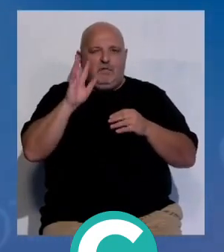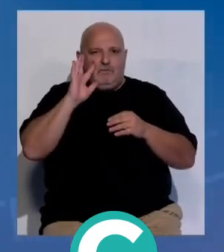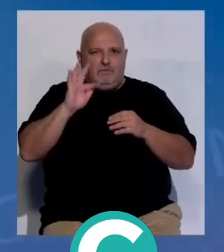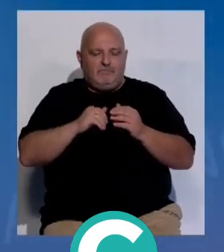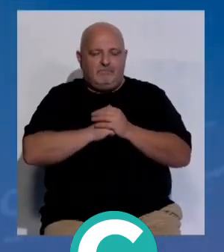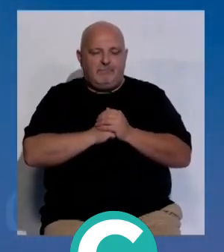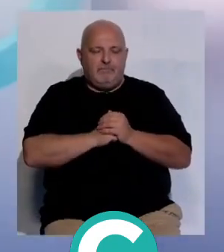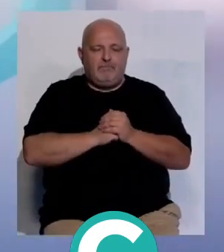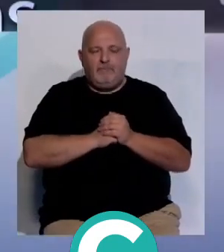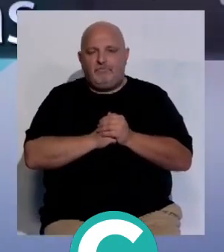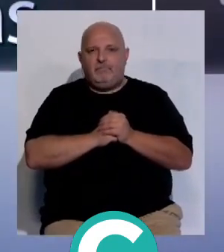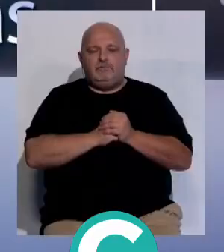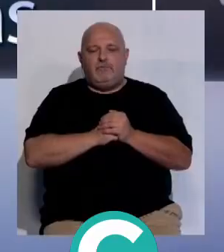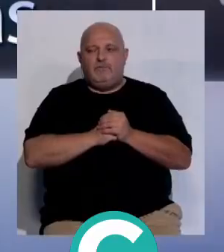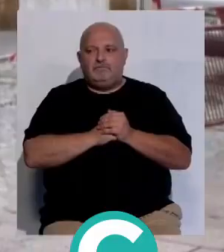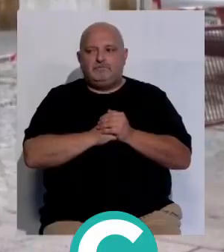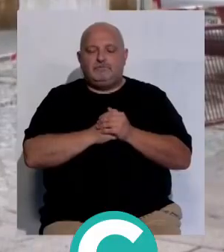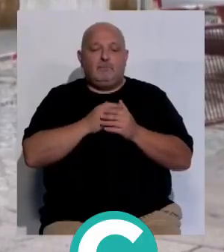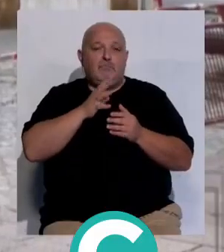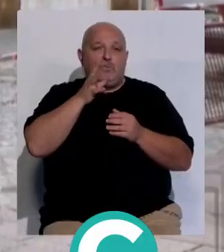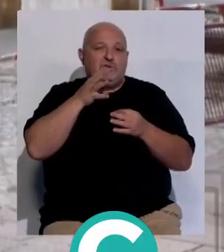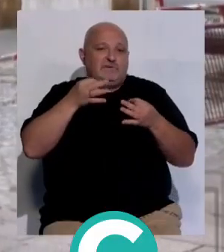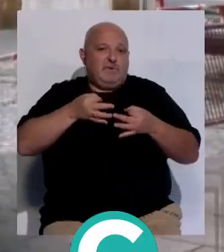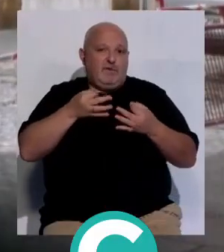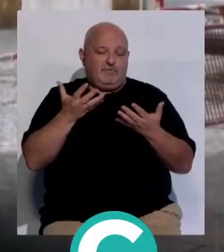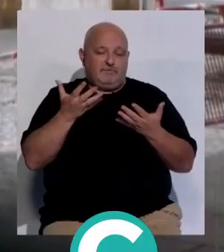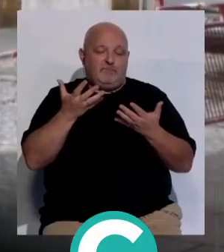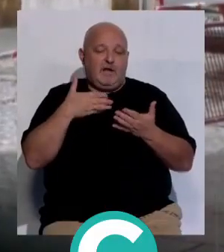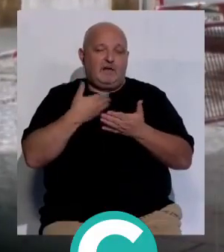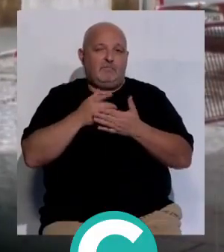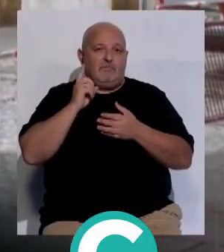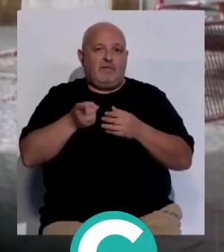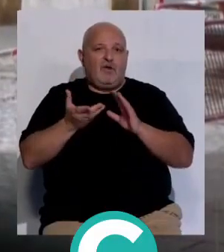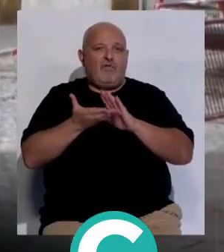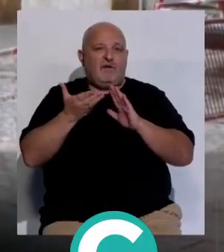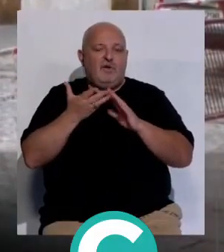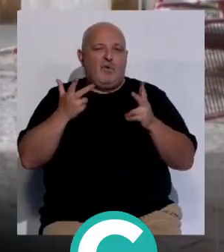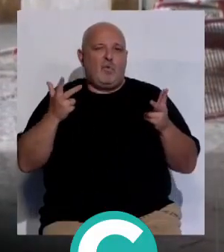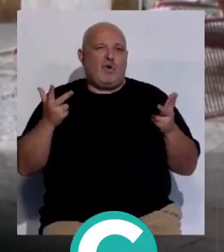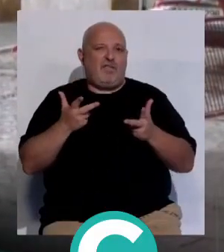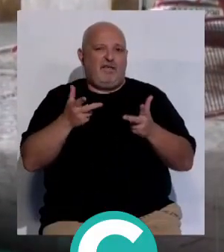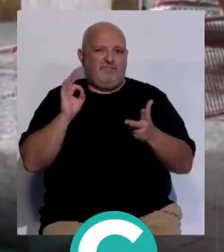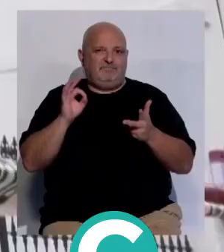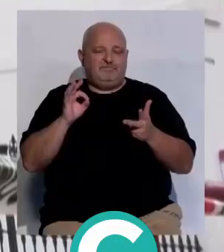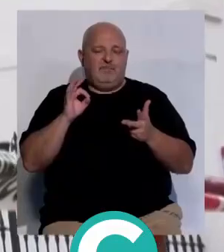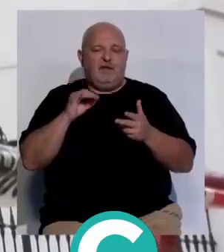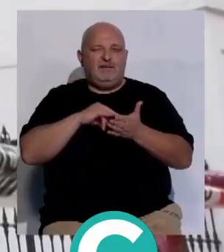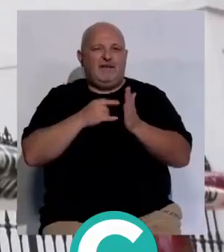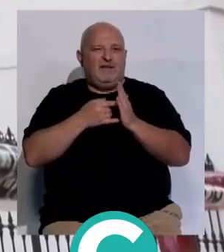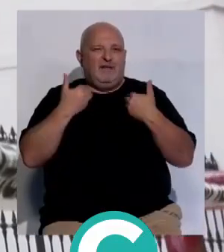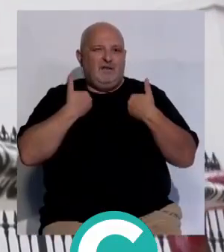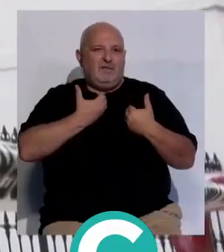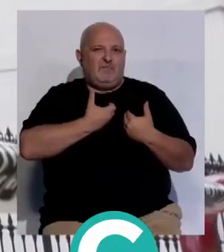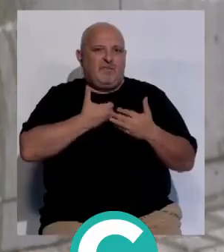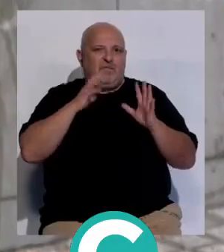compañera Laura Jurado. Por razones de seguridad y hasta que se acometan las obras de emergencia, los técnicos del